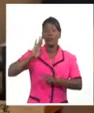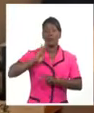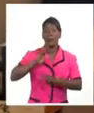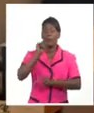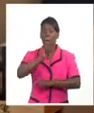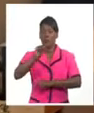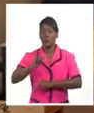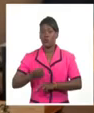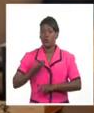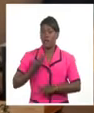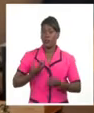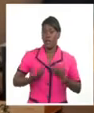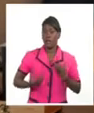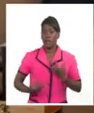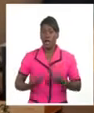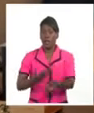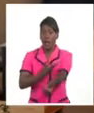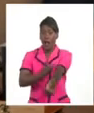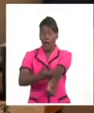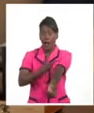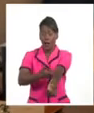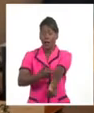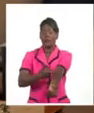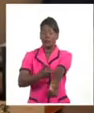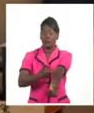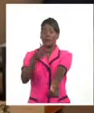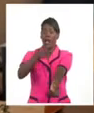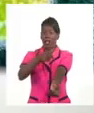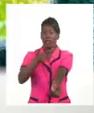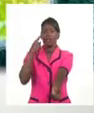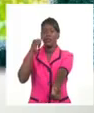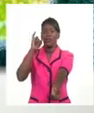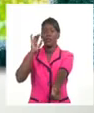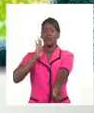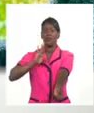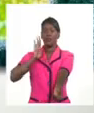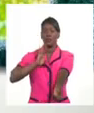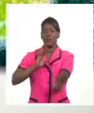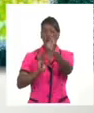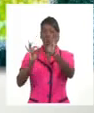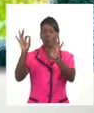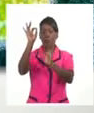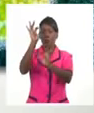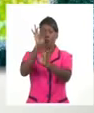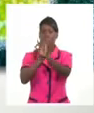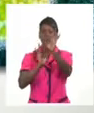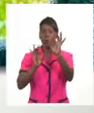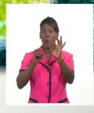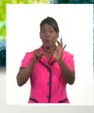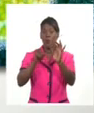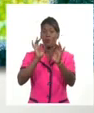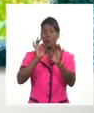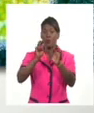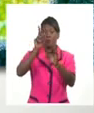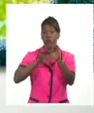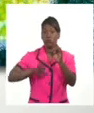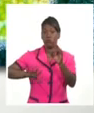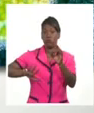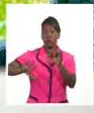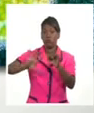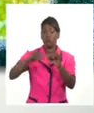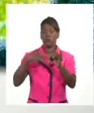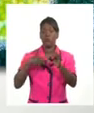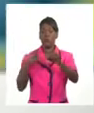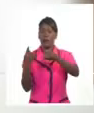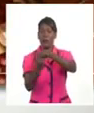presentado en sus muestras de sangre o plasma adenovirus se trata de una familia de virus muy contagiosos que